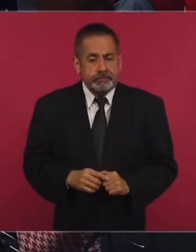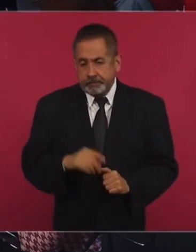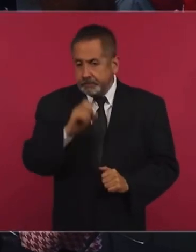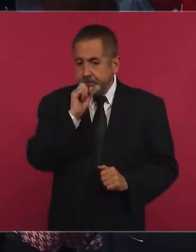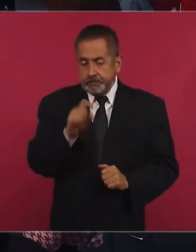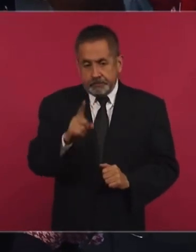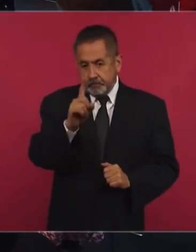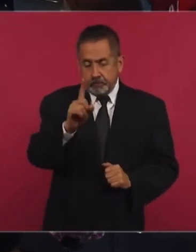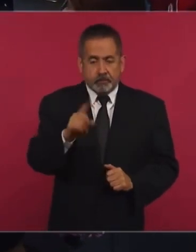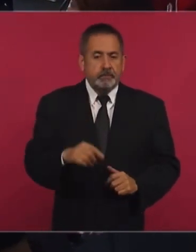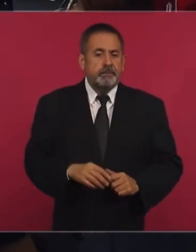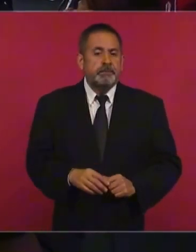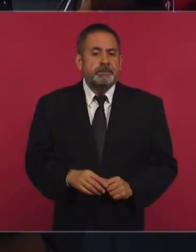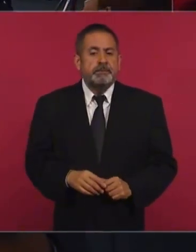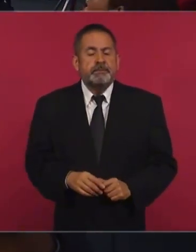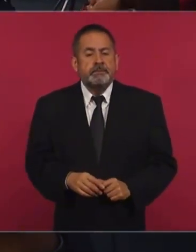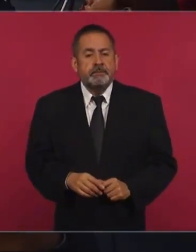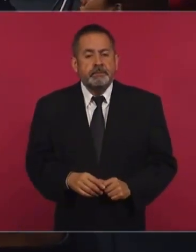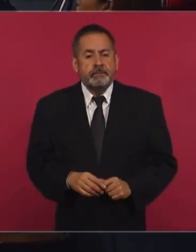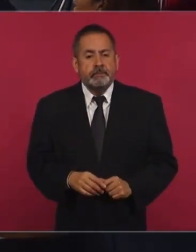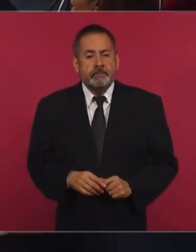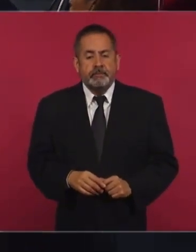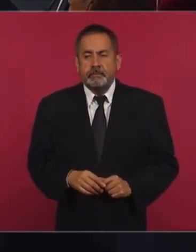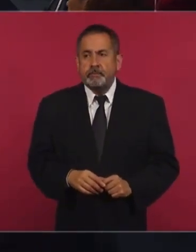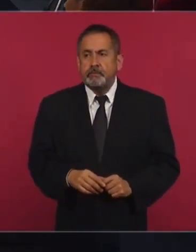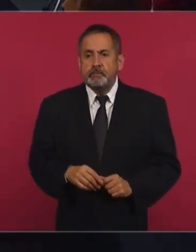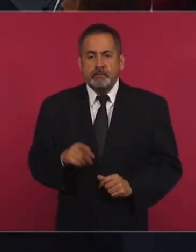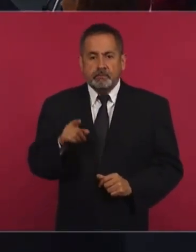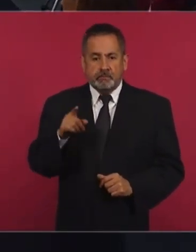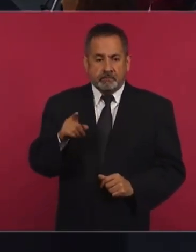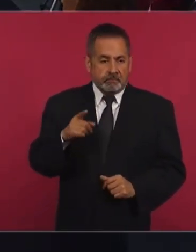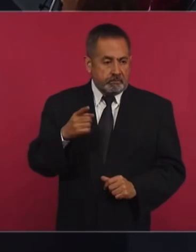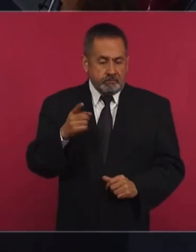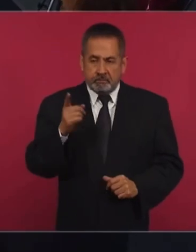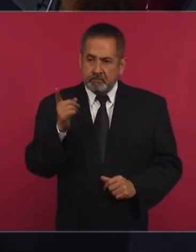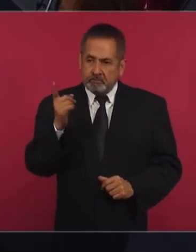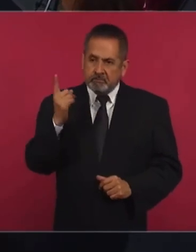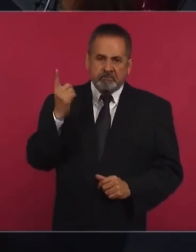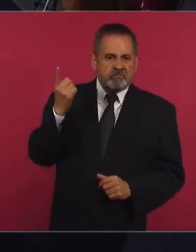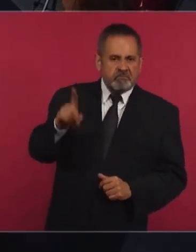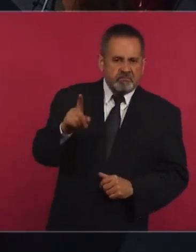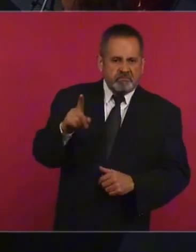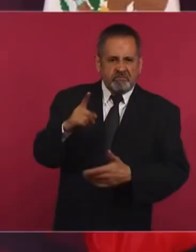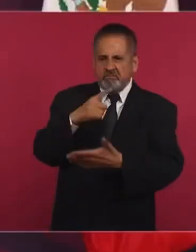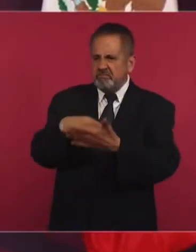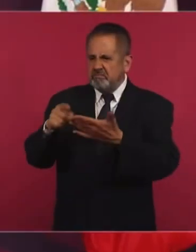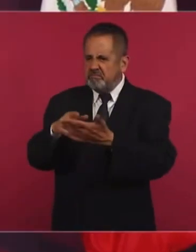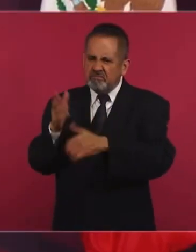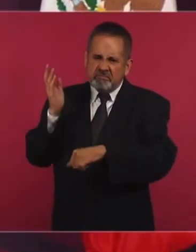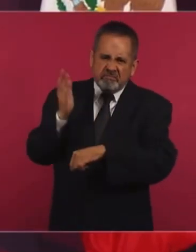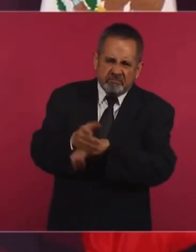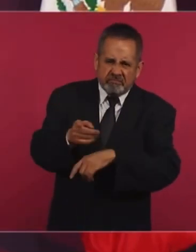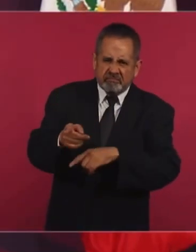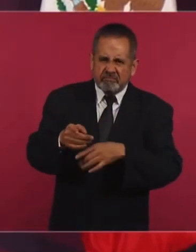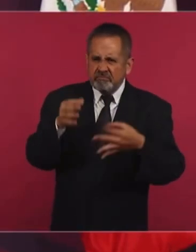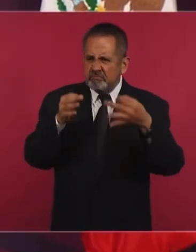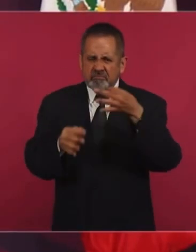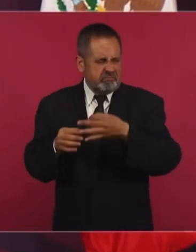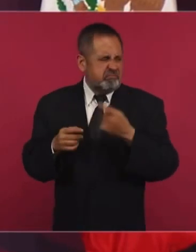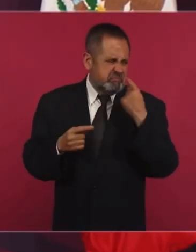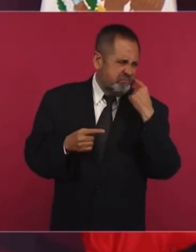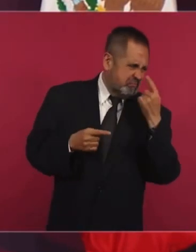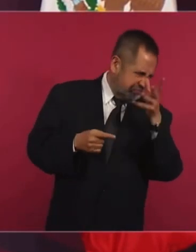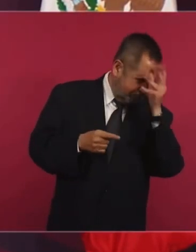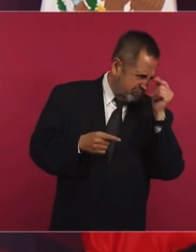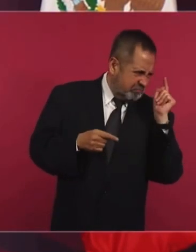no es condenar a nadie, no es un juicio sumario